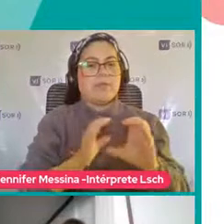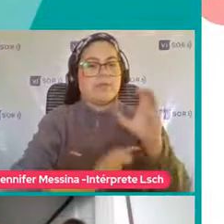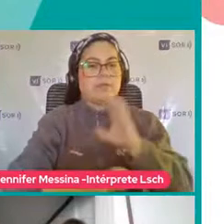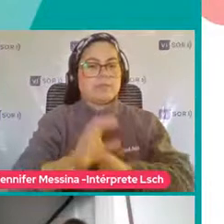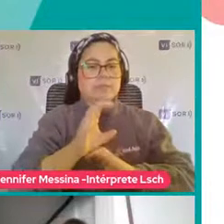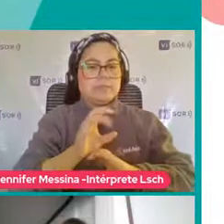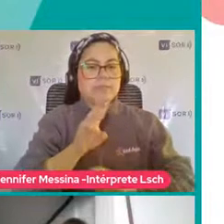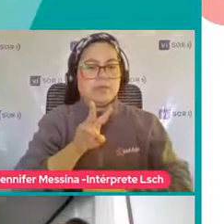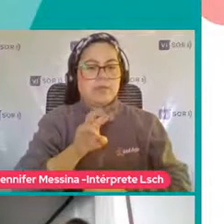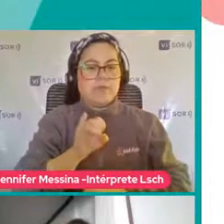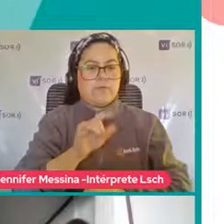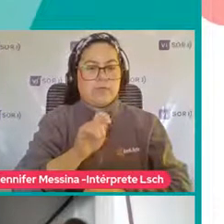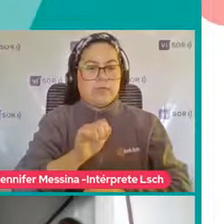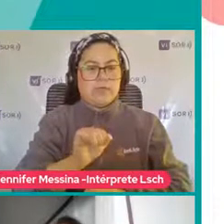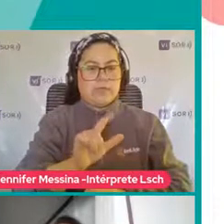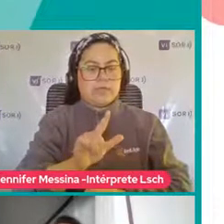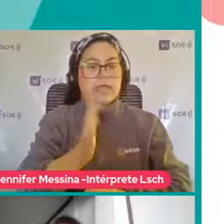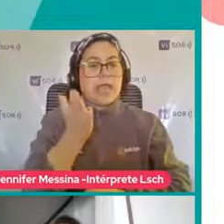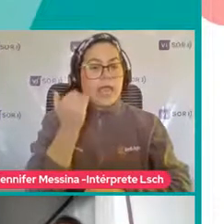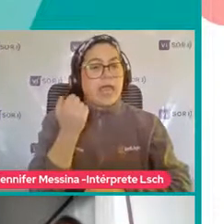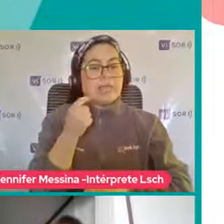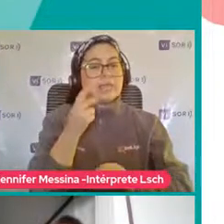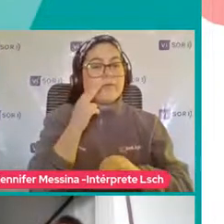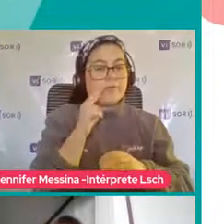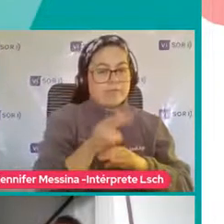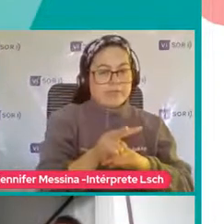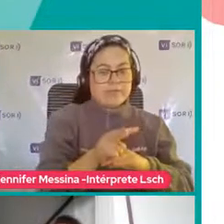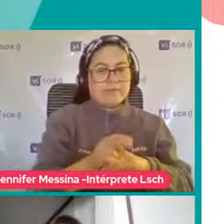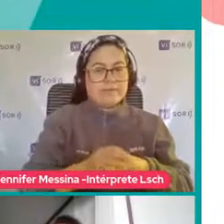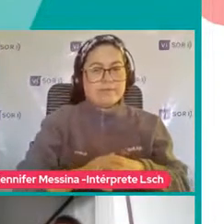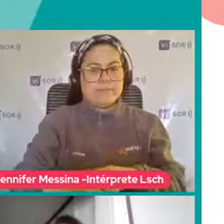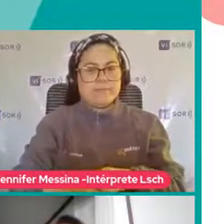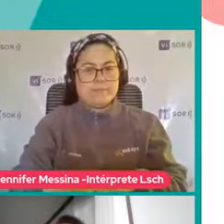estudiamos Cierto Anteriormente Que estuvimos Analizando Anteriormente